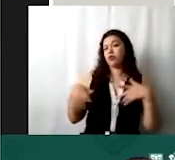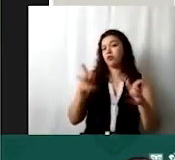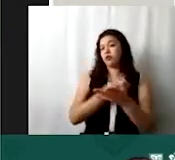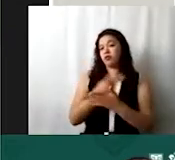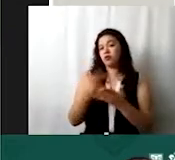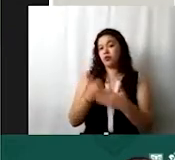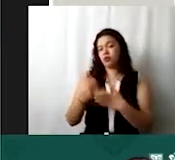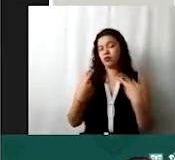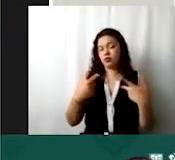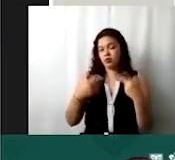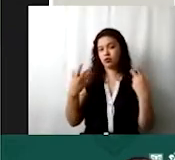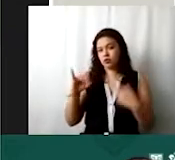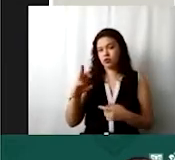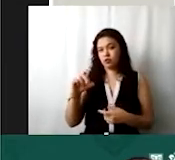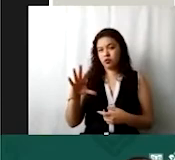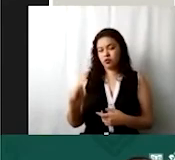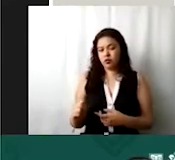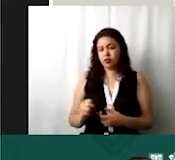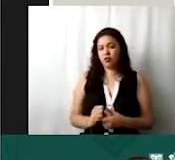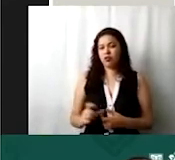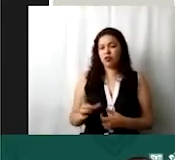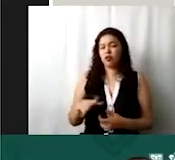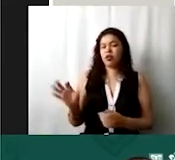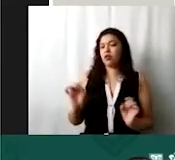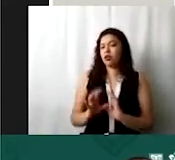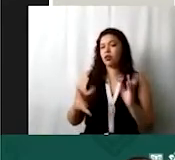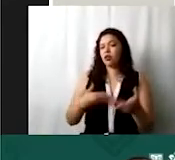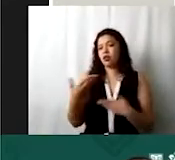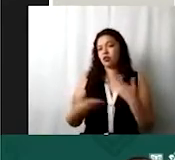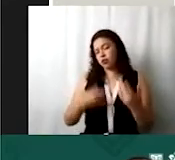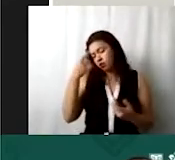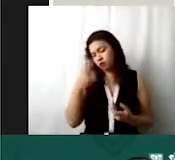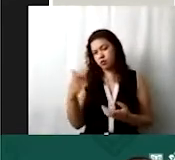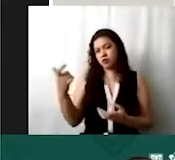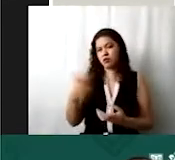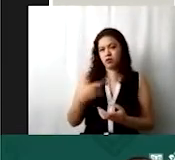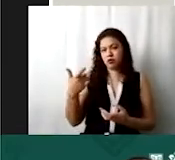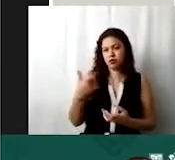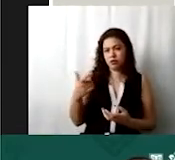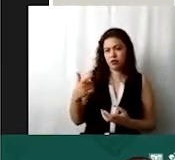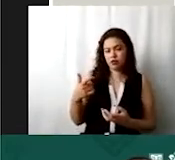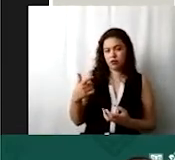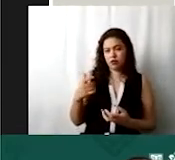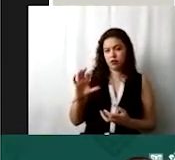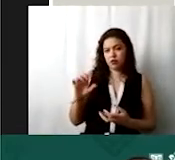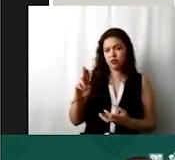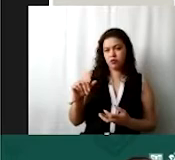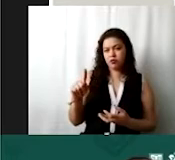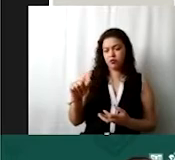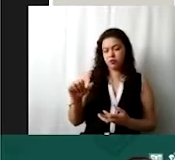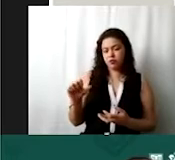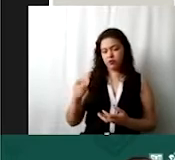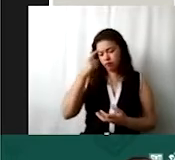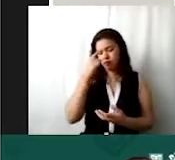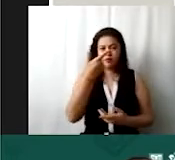físicas tuvieran algún servicio en donde cobran cuotas de recuperación. Entonces, entramos